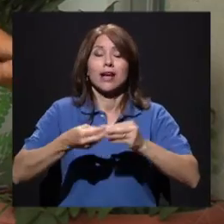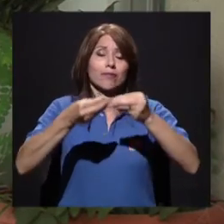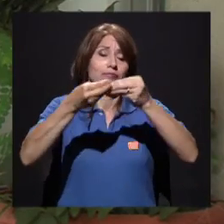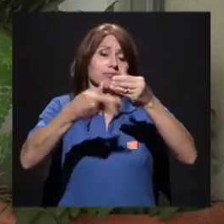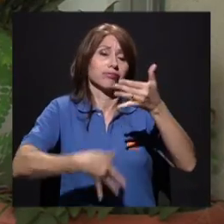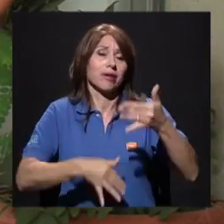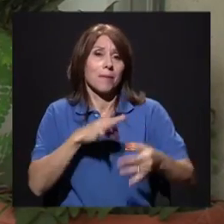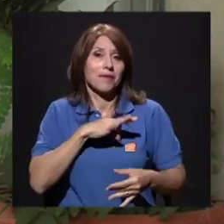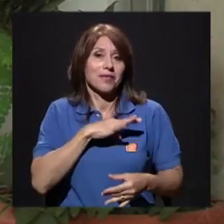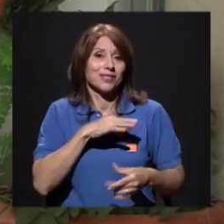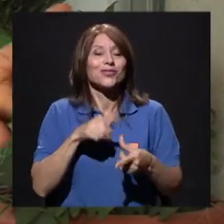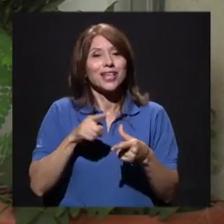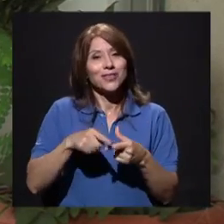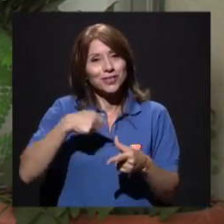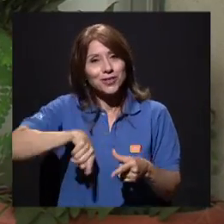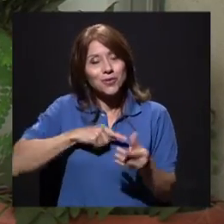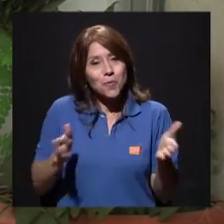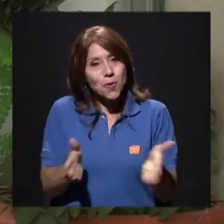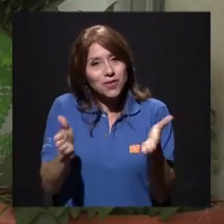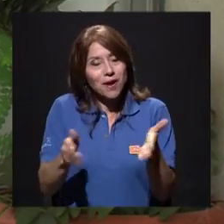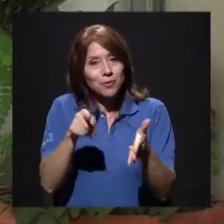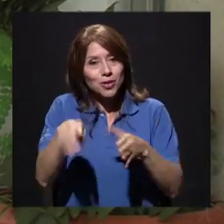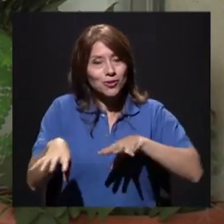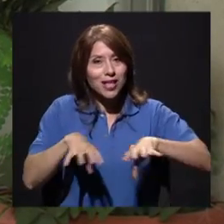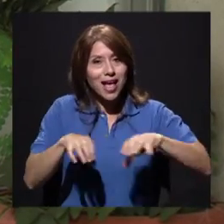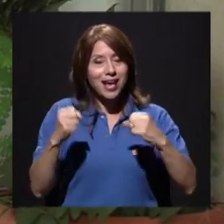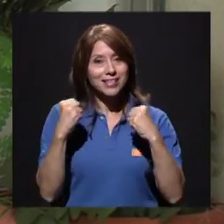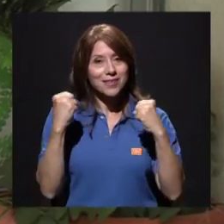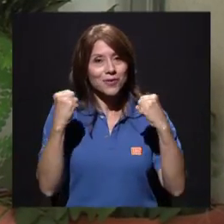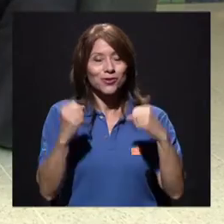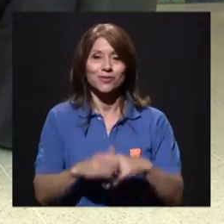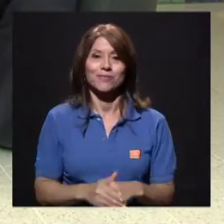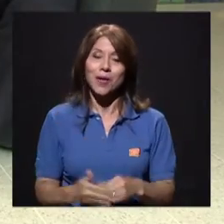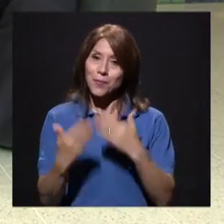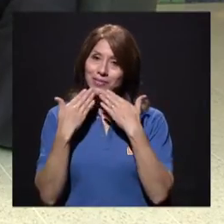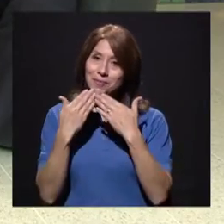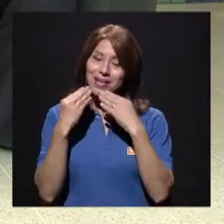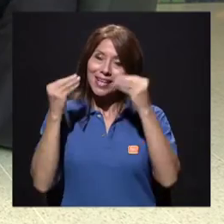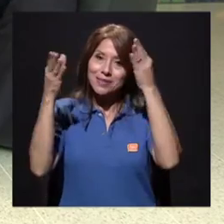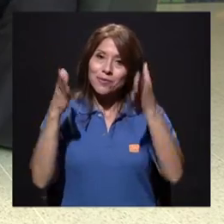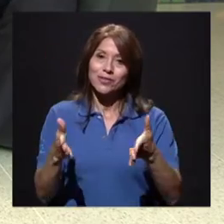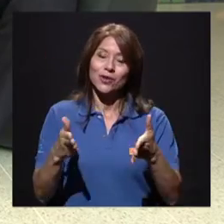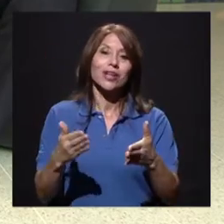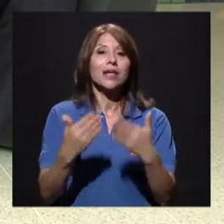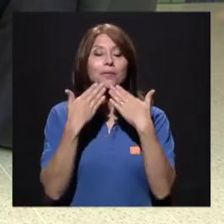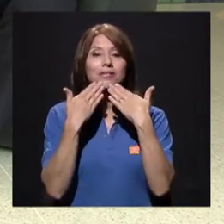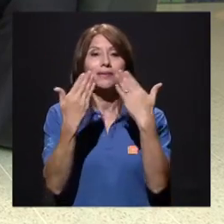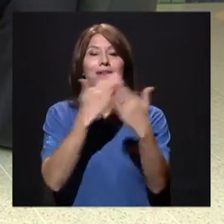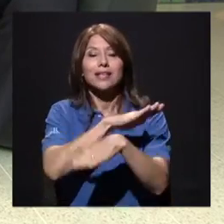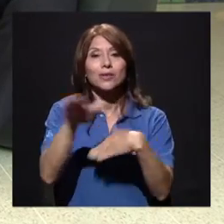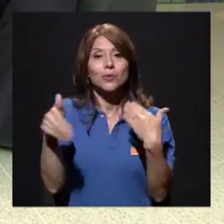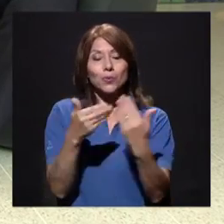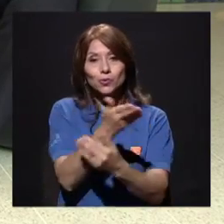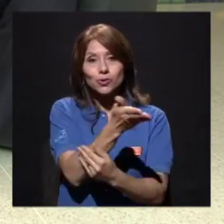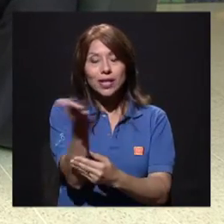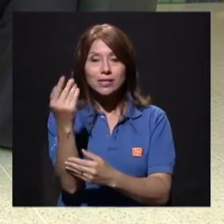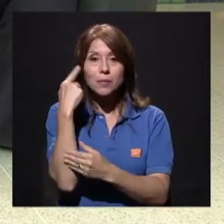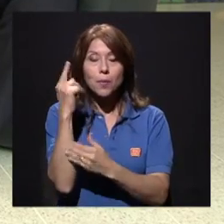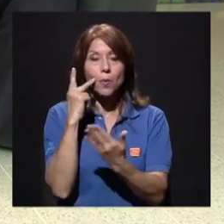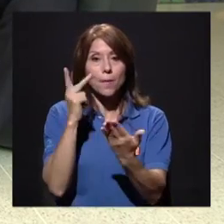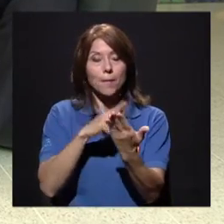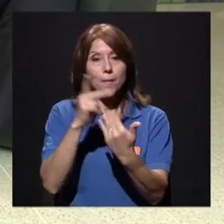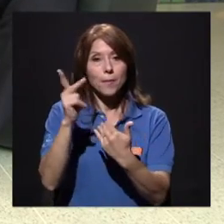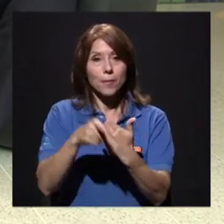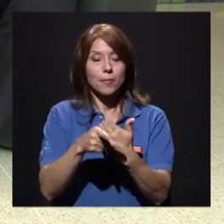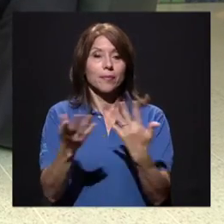de beneficios. Entonces, nos vamos a motivar a que ustedes se mantengan activos. Muchísimas gracias, profesor. Y muchísimas gracias a todas y todos